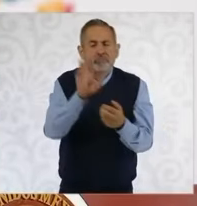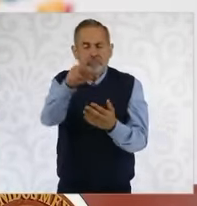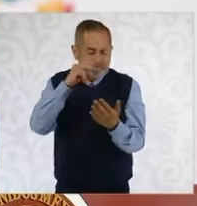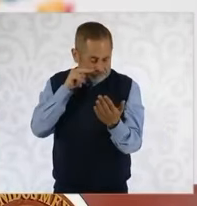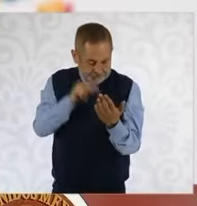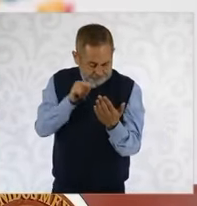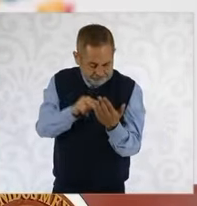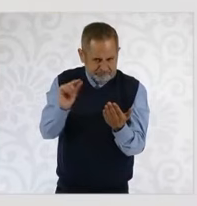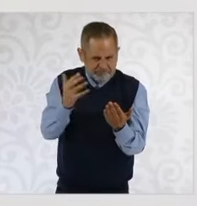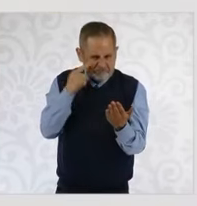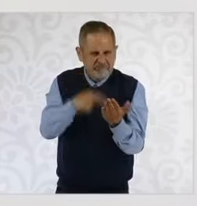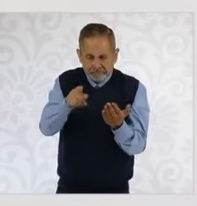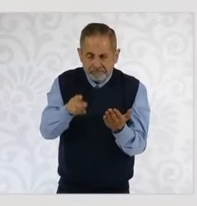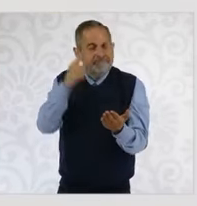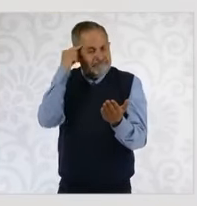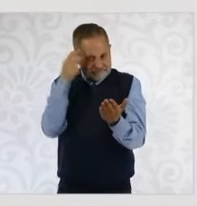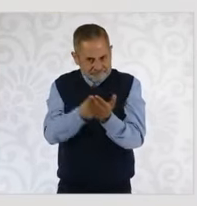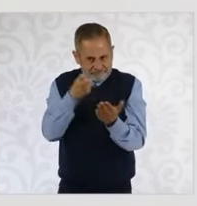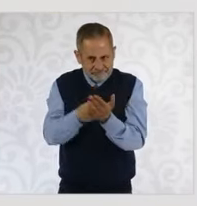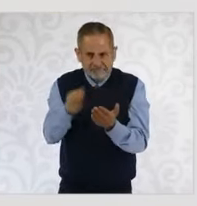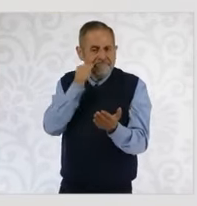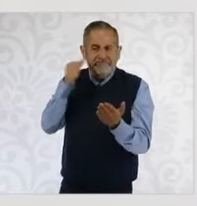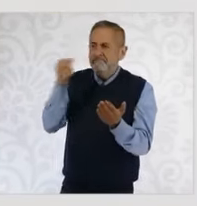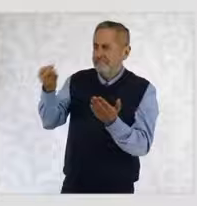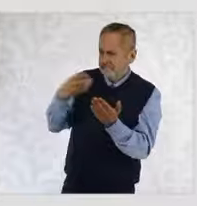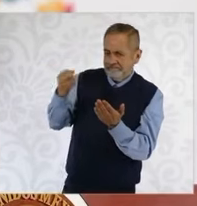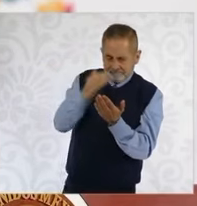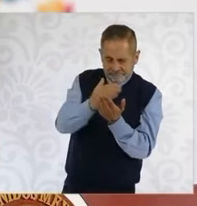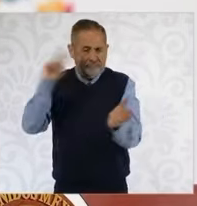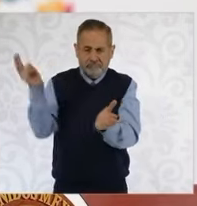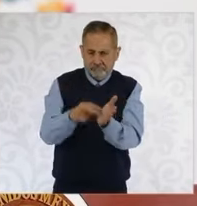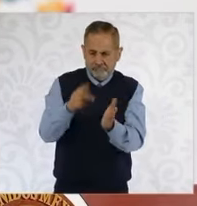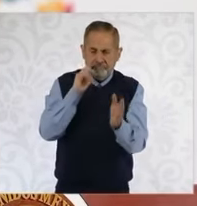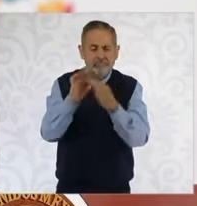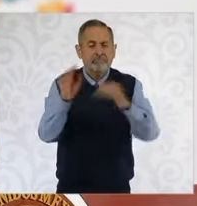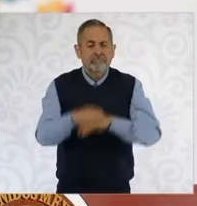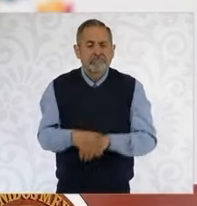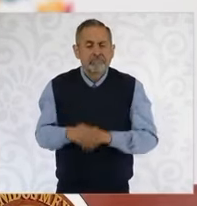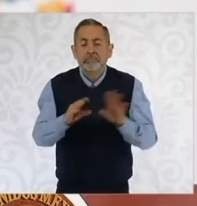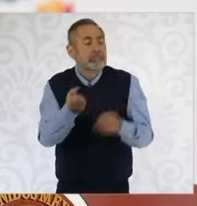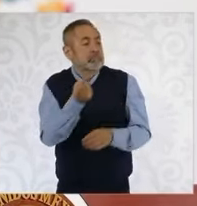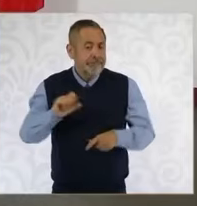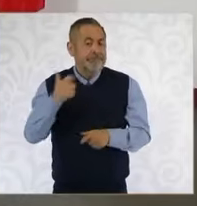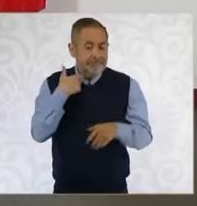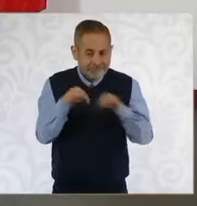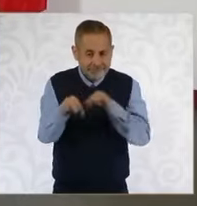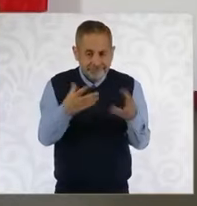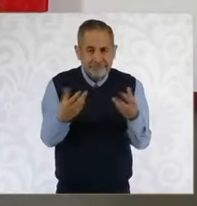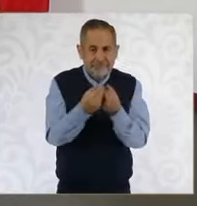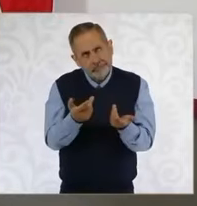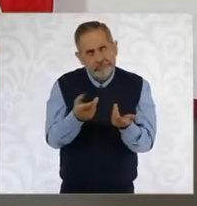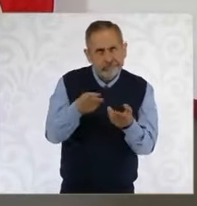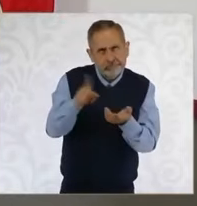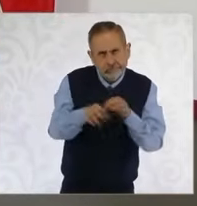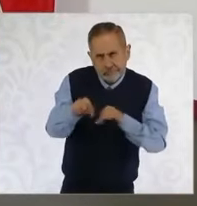notas que pude pedir el día de ayer de algo que es público. Son varios servidores públicos, bueno, no son